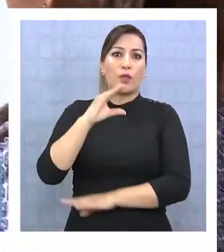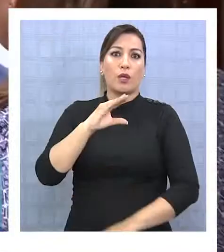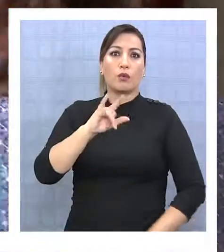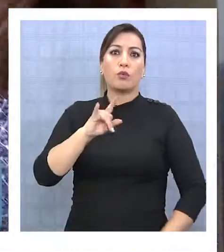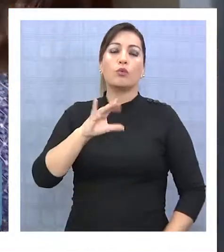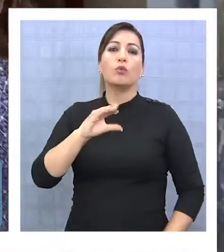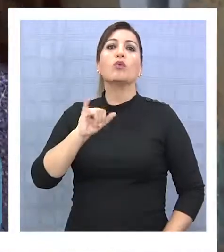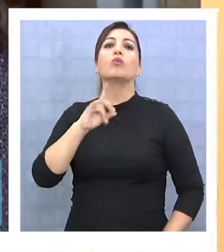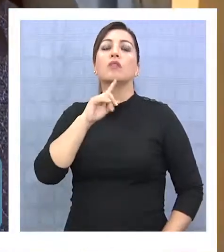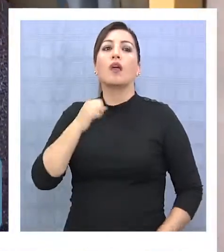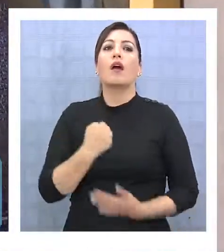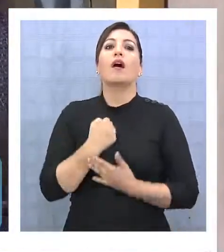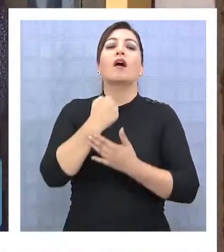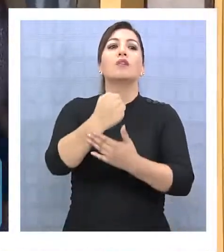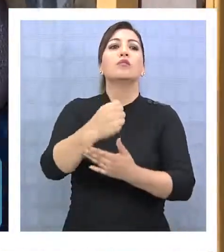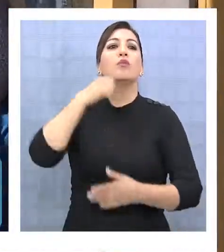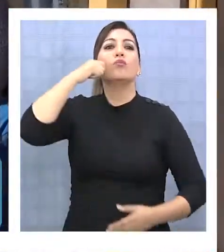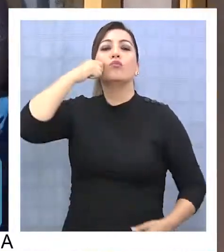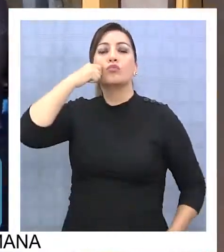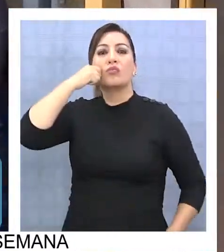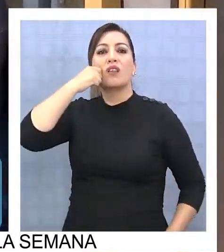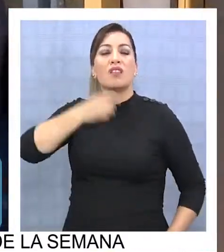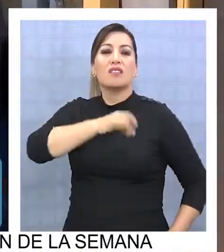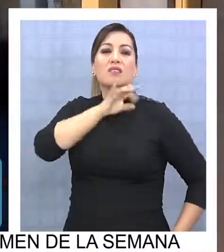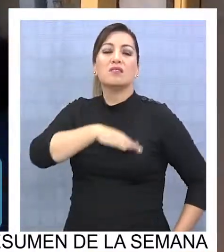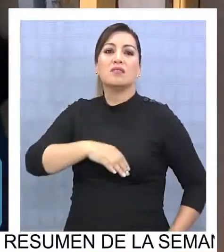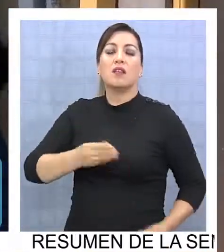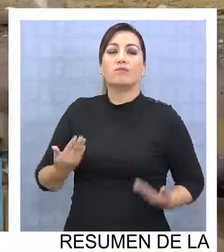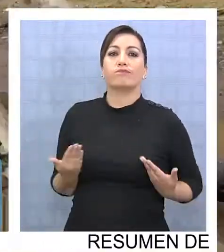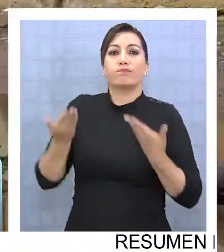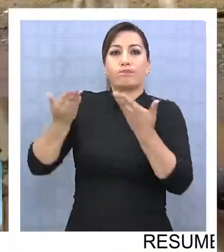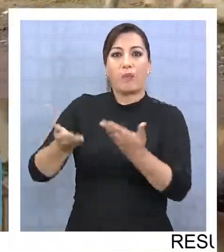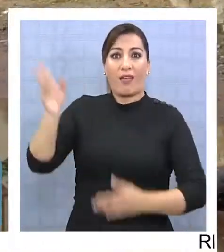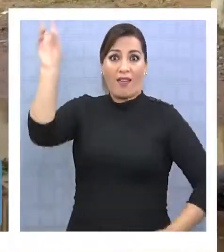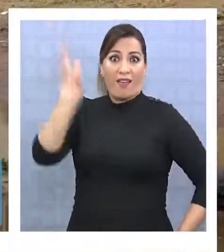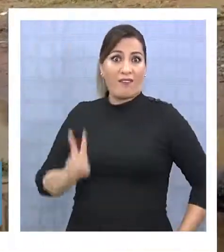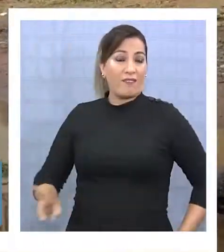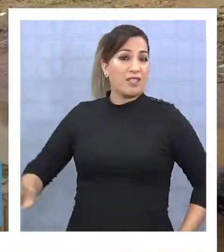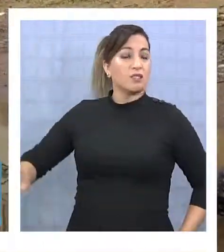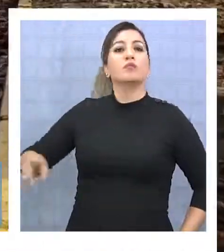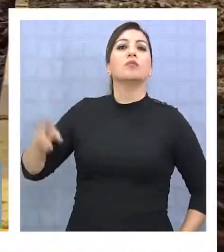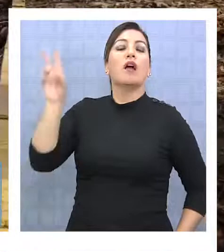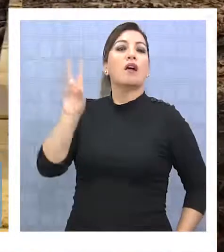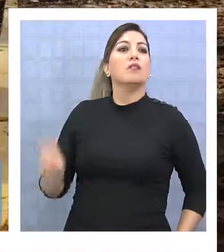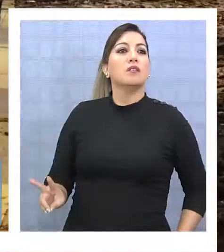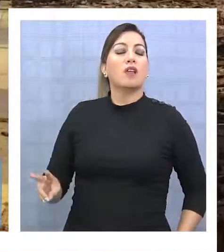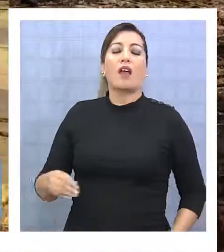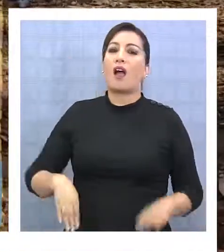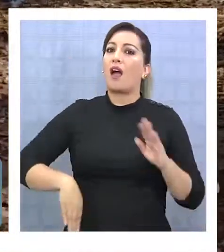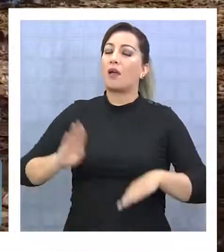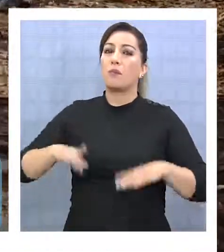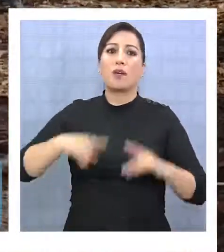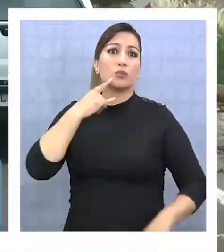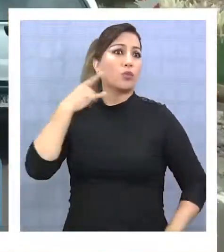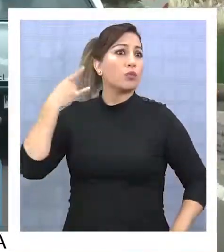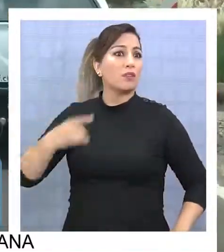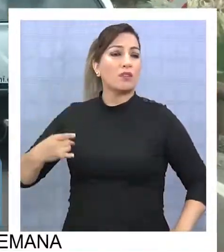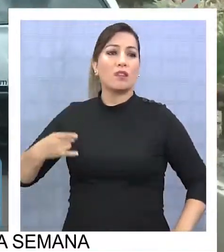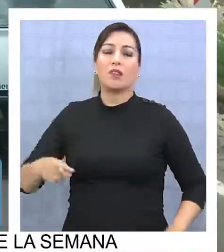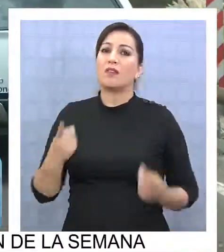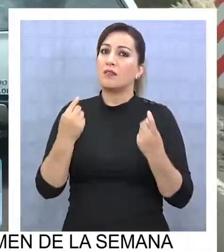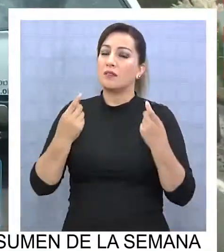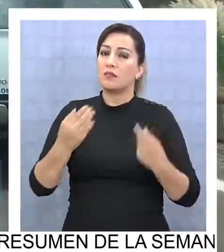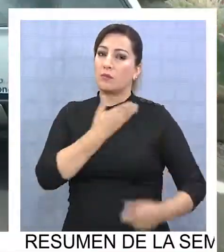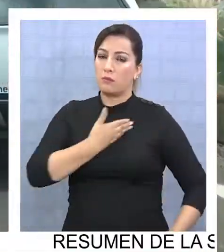con la finalidad de entregar la ayuda humanitaria de Chile a Venezuela. Estiman que hay otras necesidades urgentes que requieren la